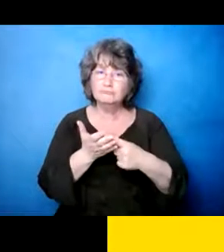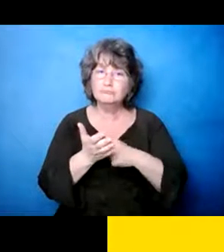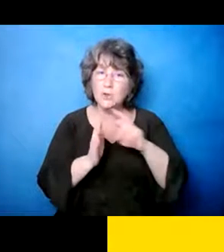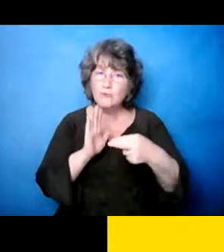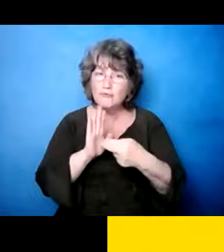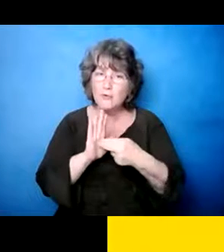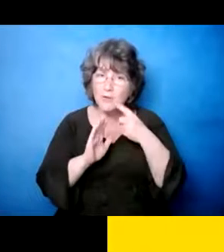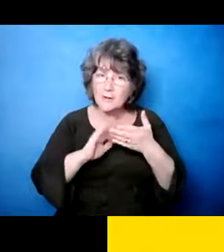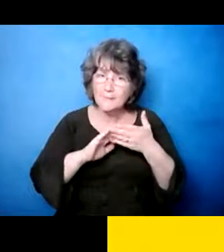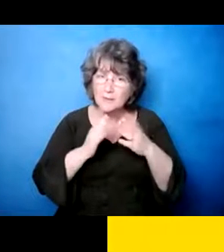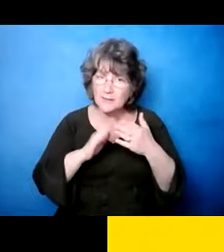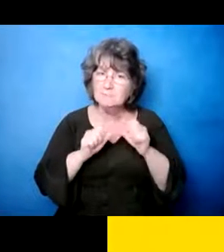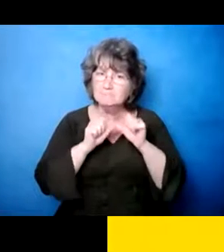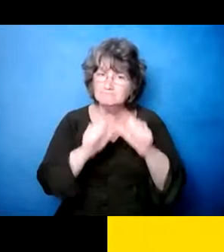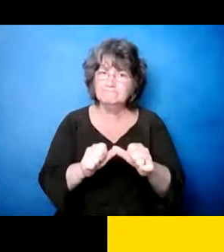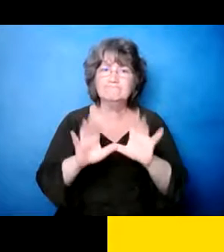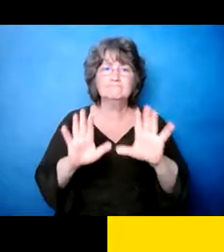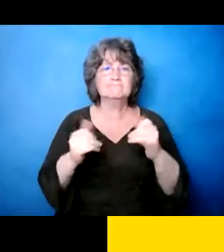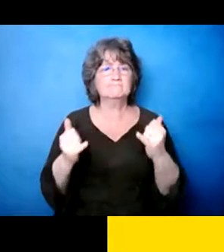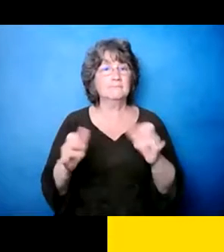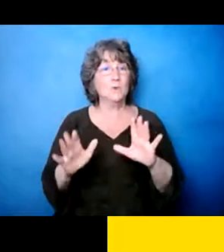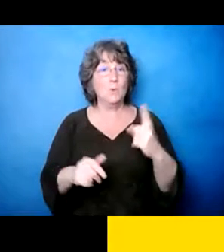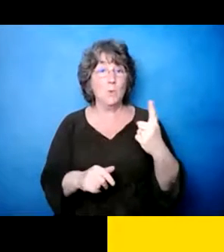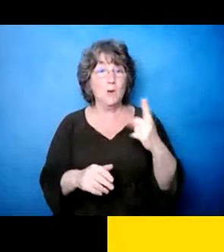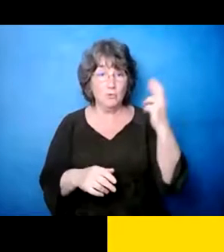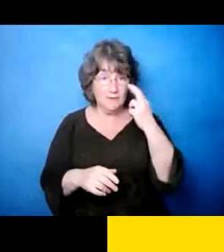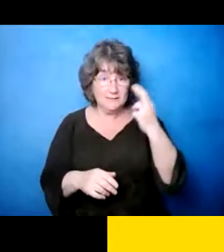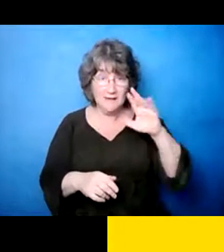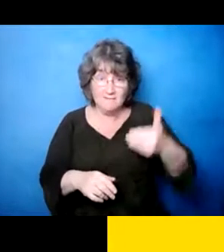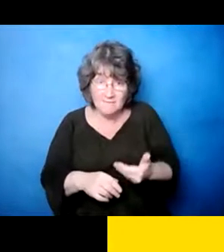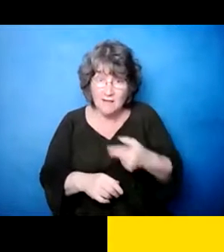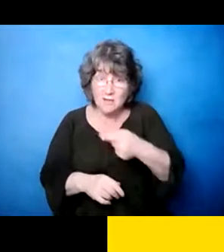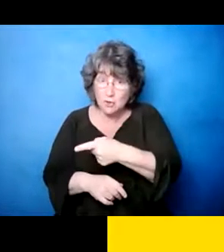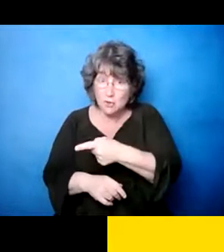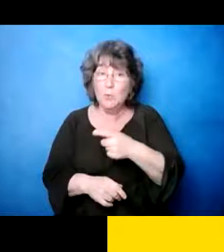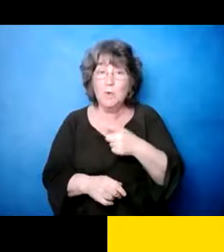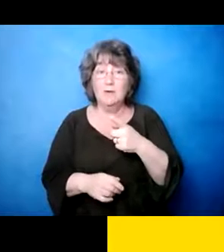rol de nuestra comunidad. Eh, parte de la razón como ustedes han sido, eh,